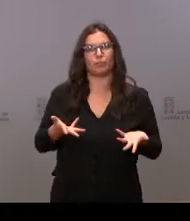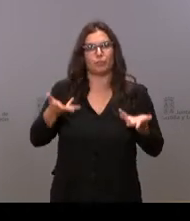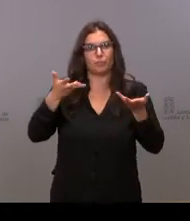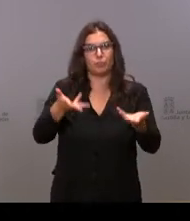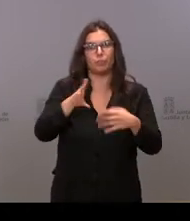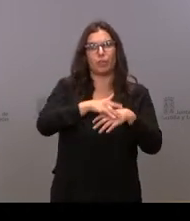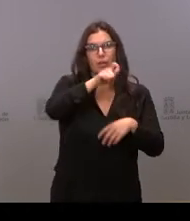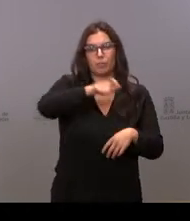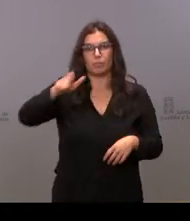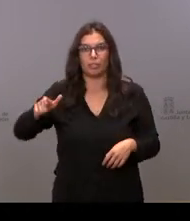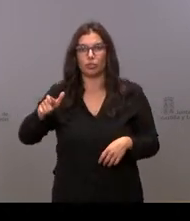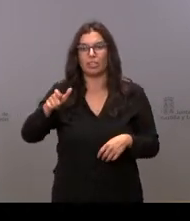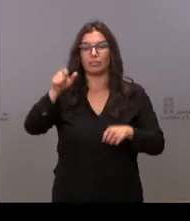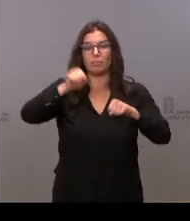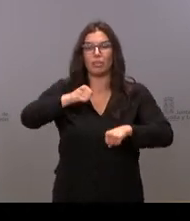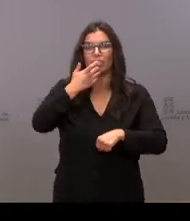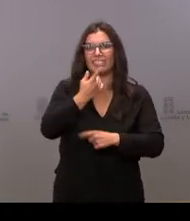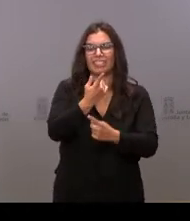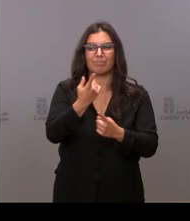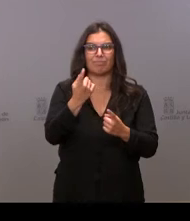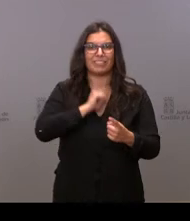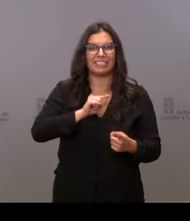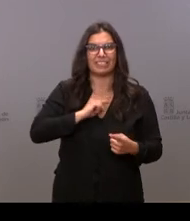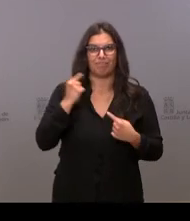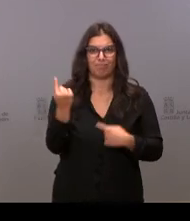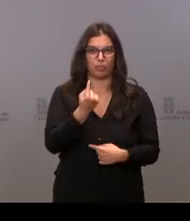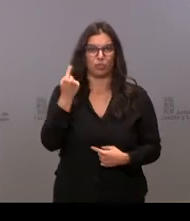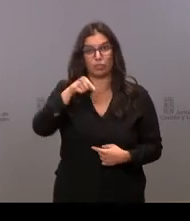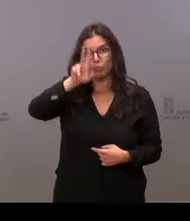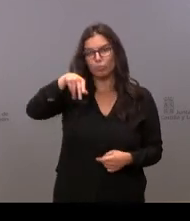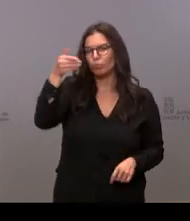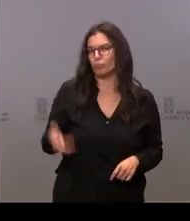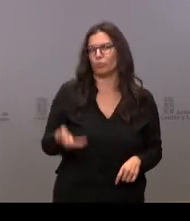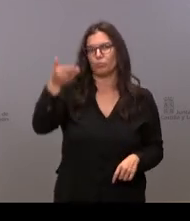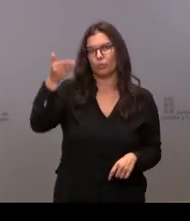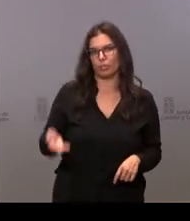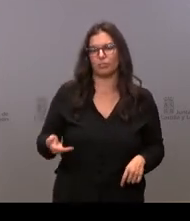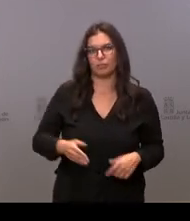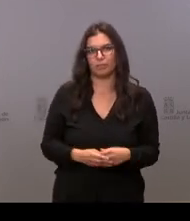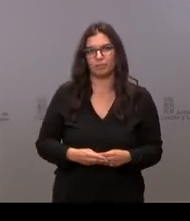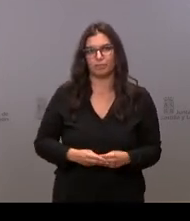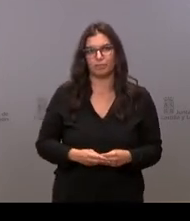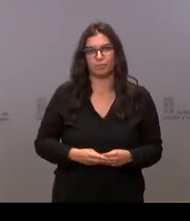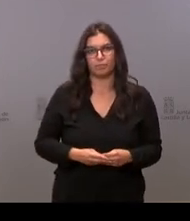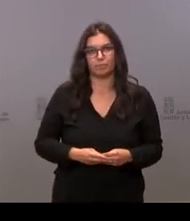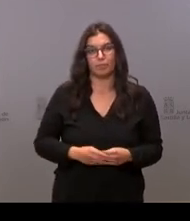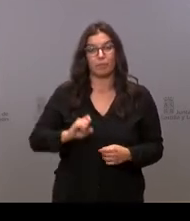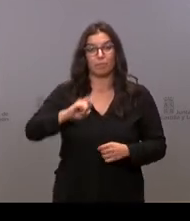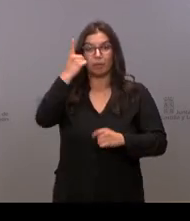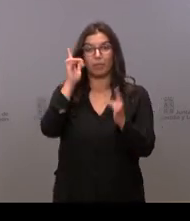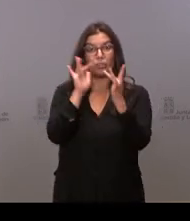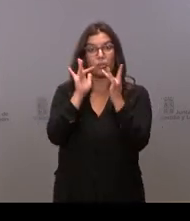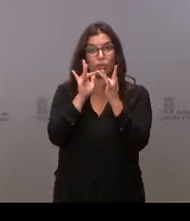personas que se sientan solas. Es muy importante que haya un primer contacto